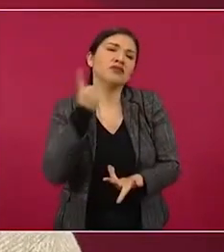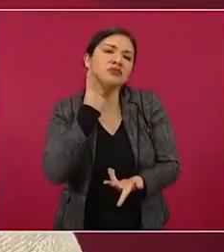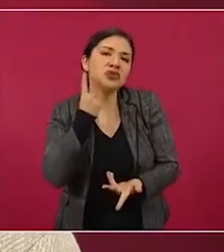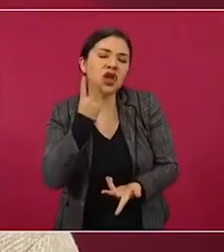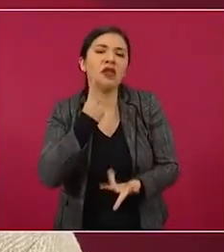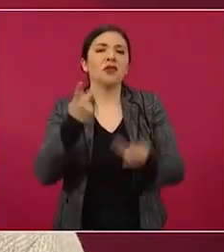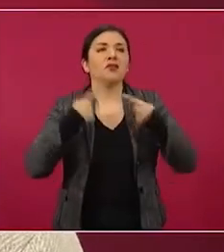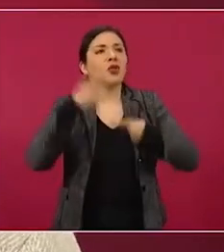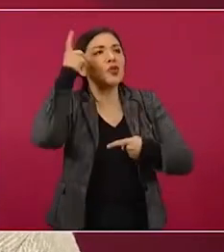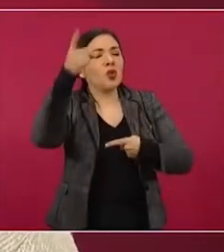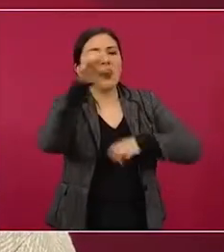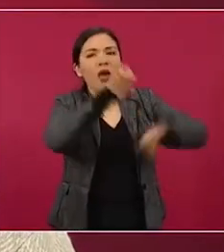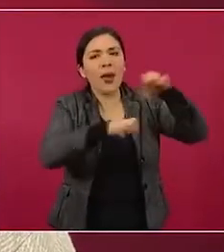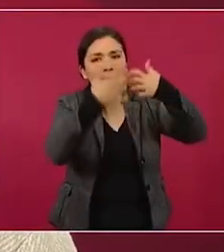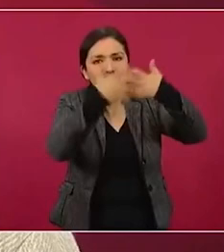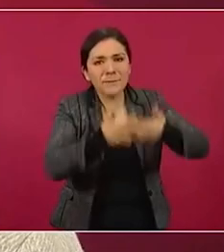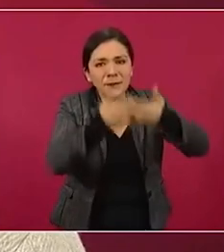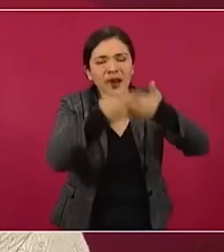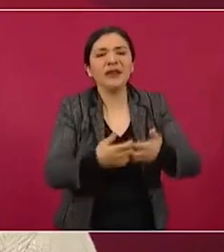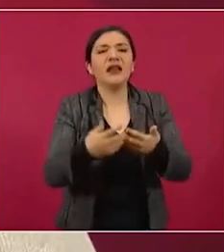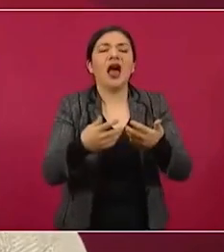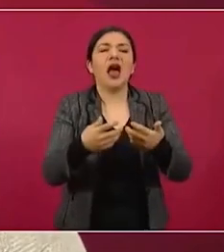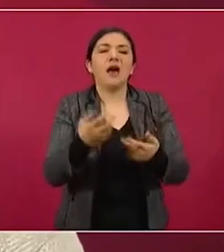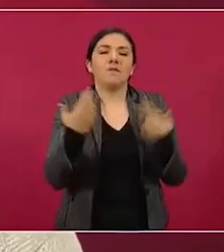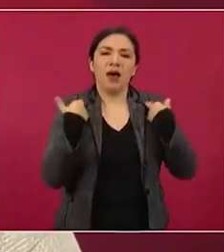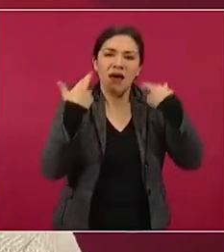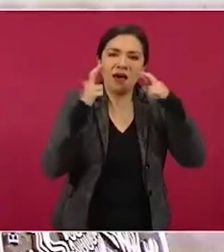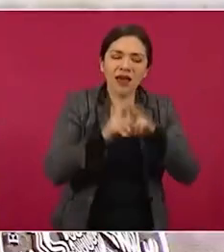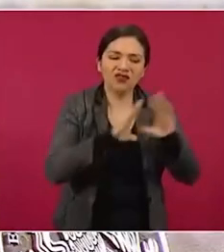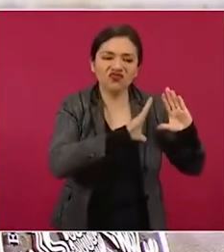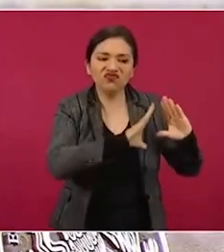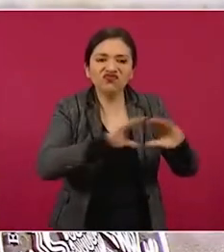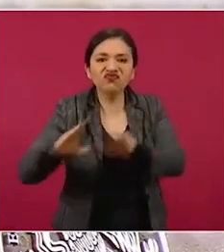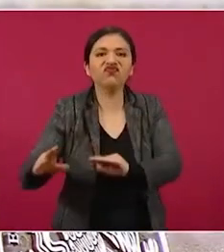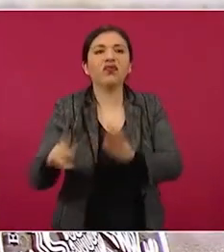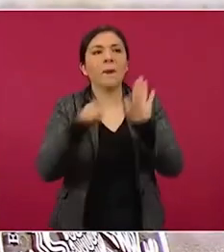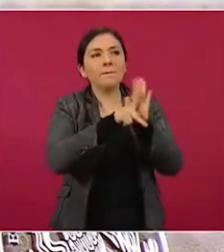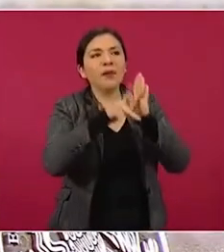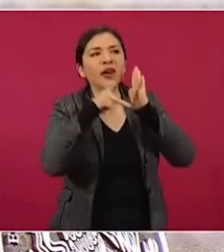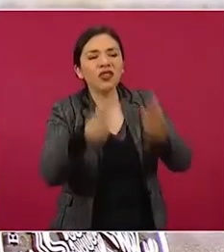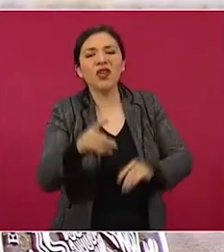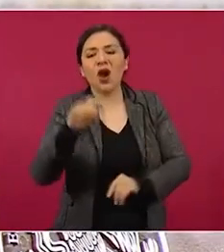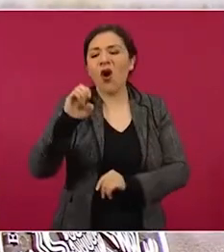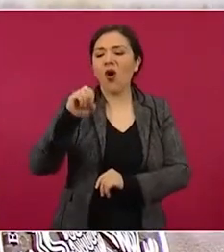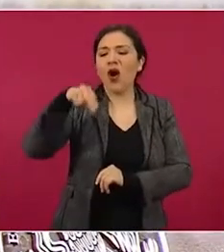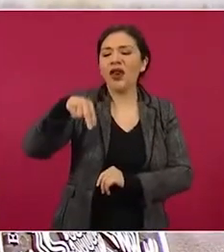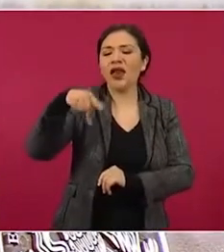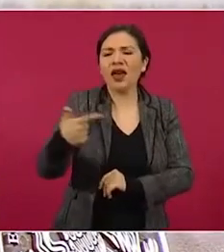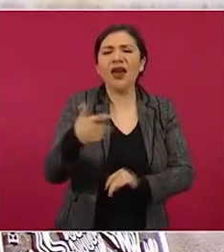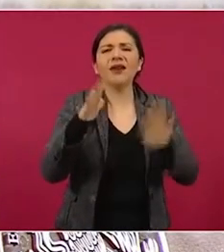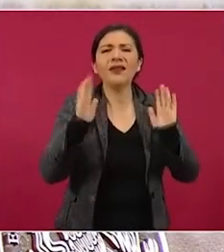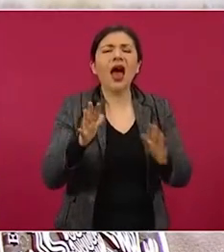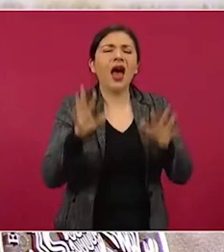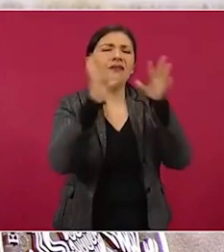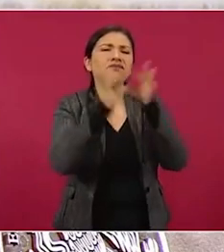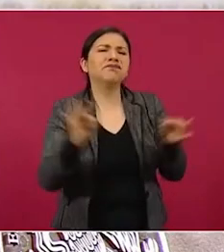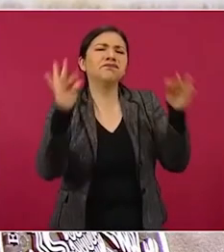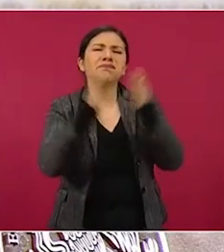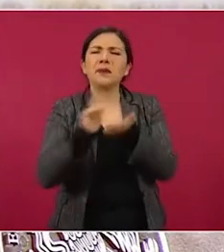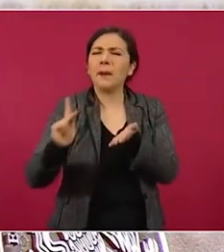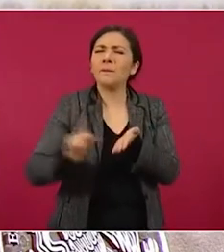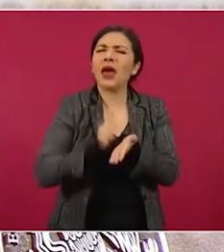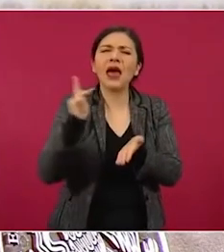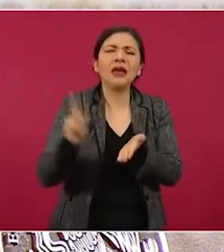académicos, periodistas, organizaciones no gubernamentales, diseminan descalificaciones,